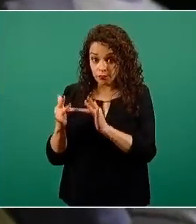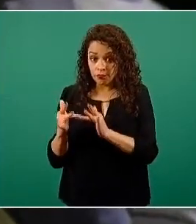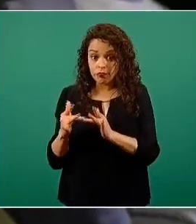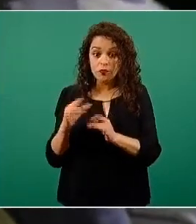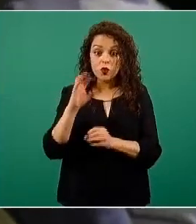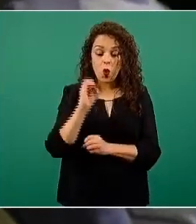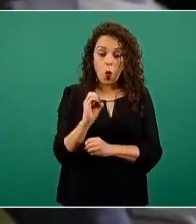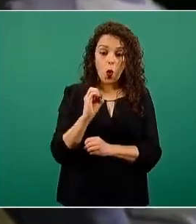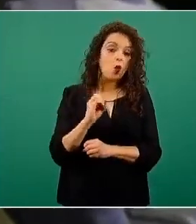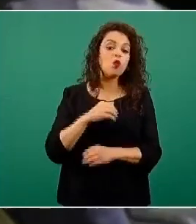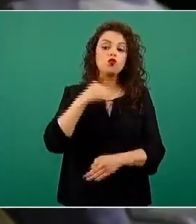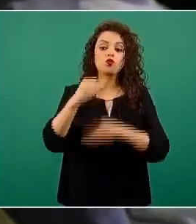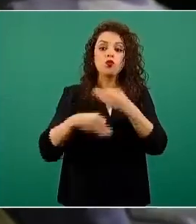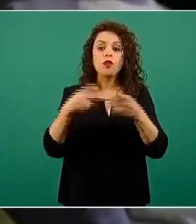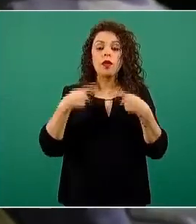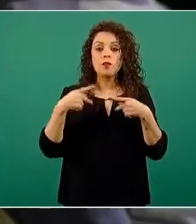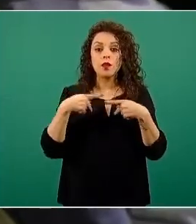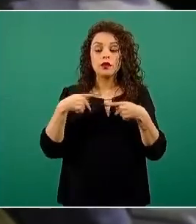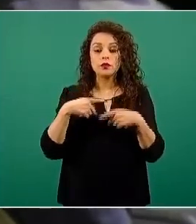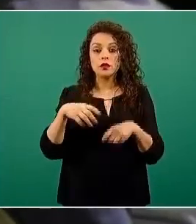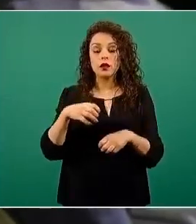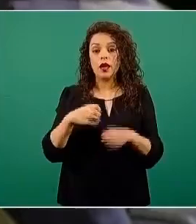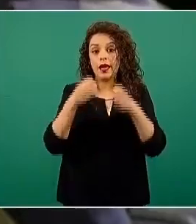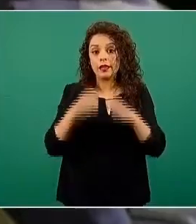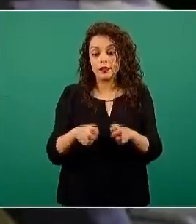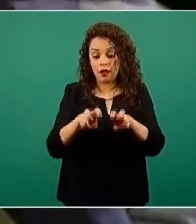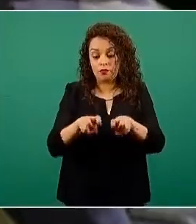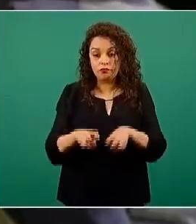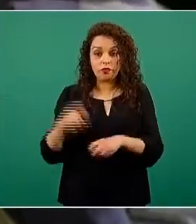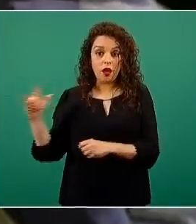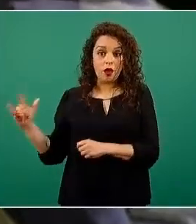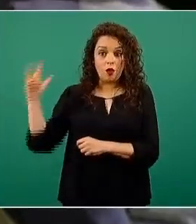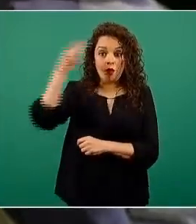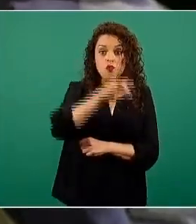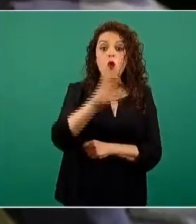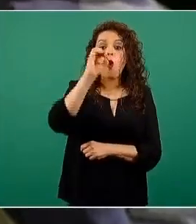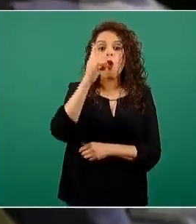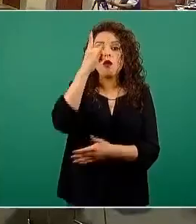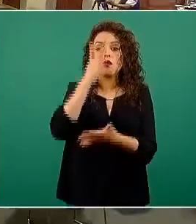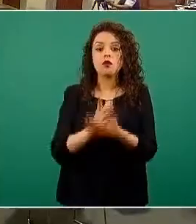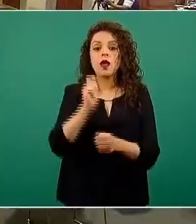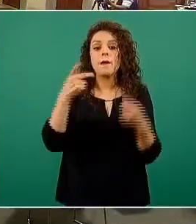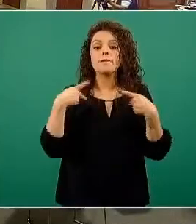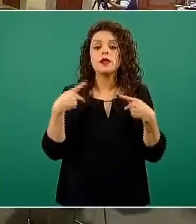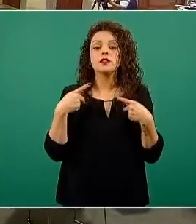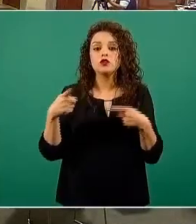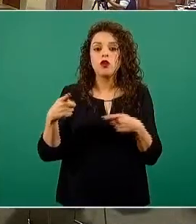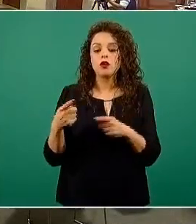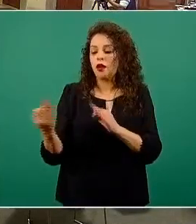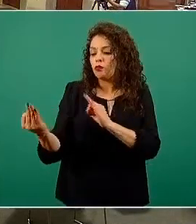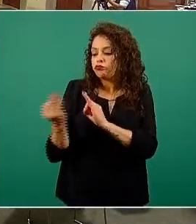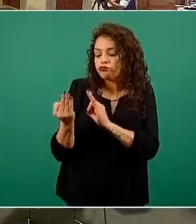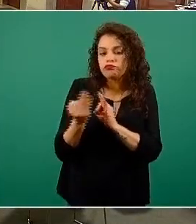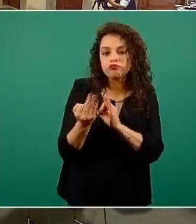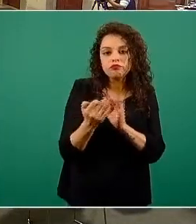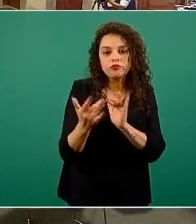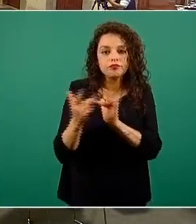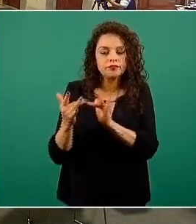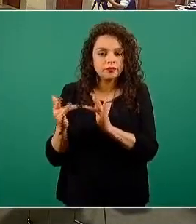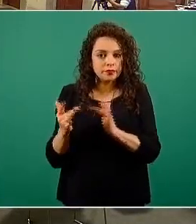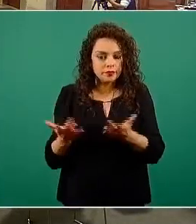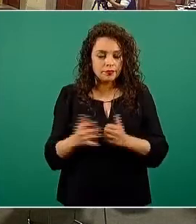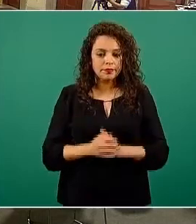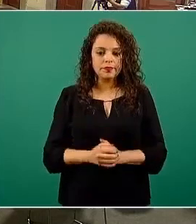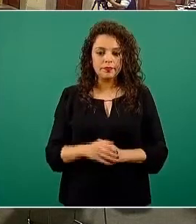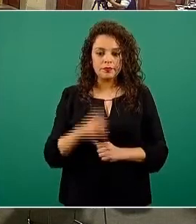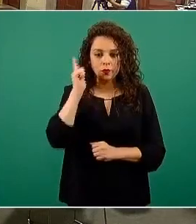toda la tripulación o solamente de los que estuvieron cercanos. Si me puede contestar esa primera pregunta, por favor. Con mucho gusto, si me permite,